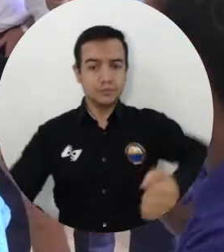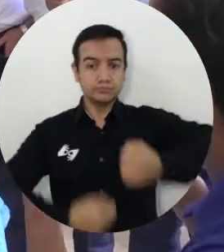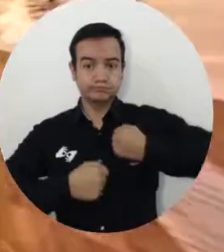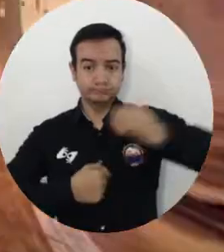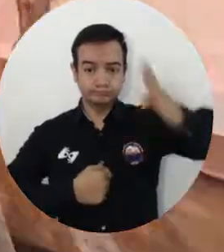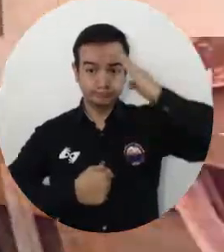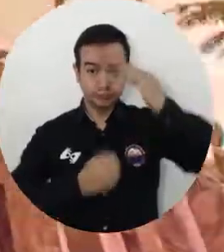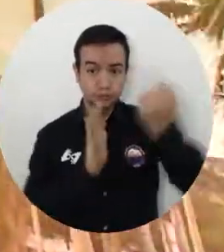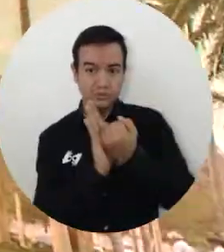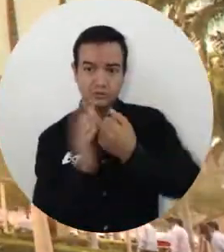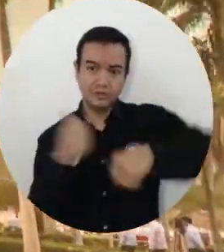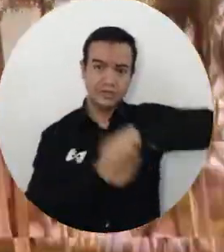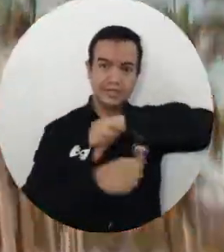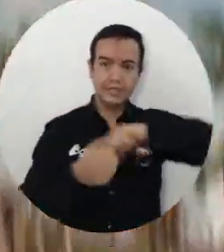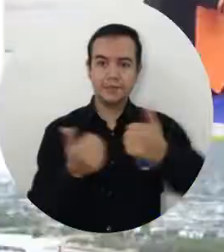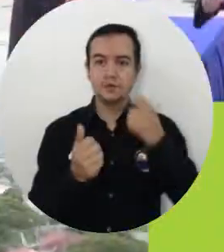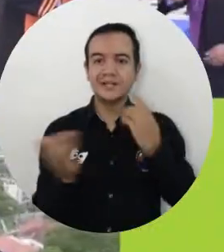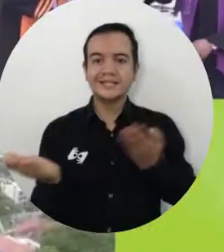obligatorio.